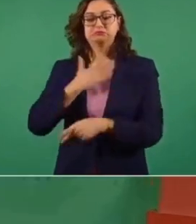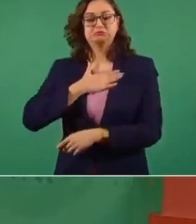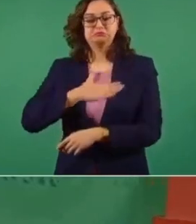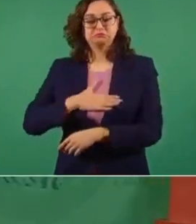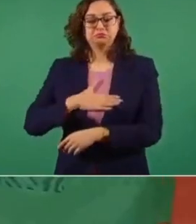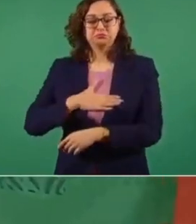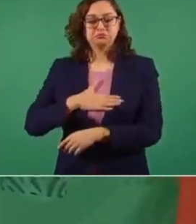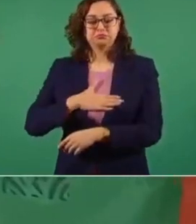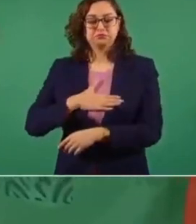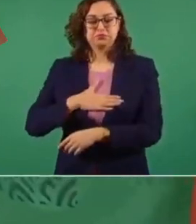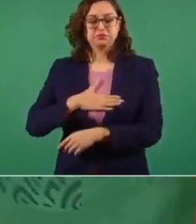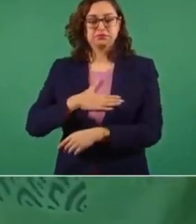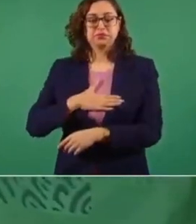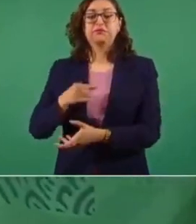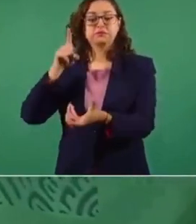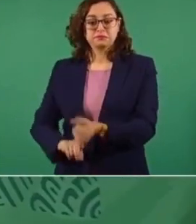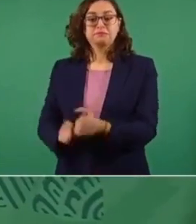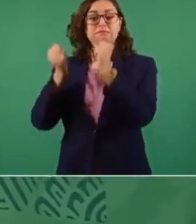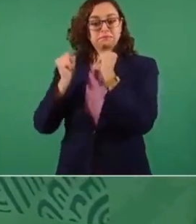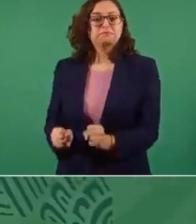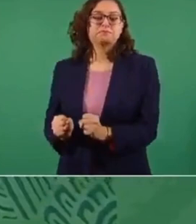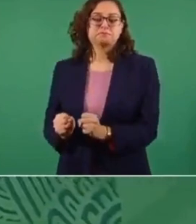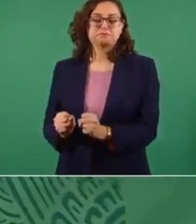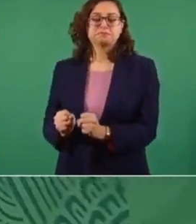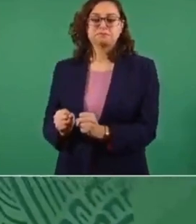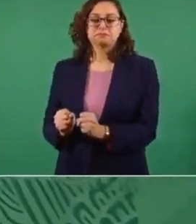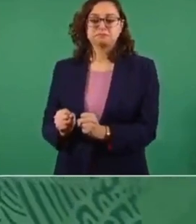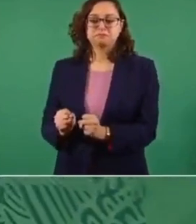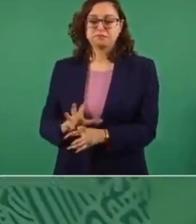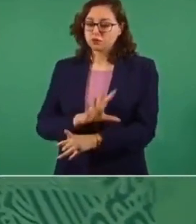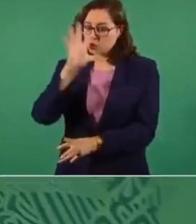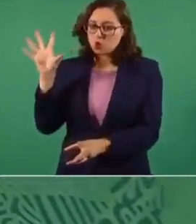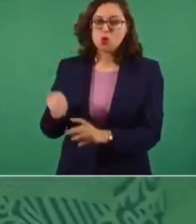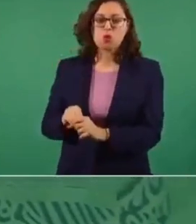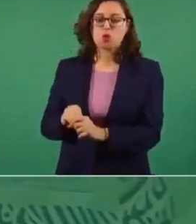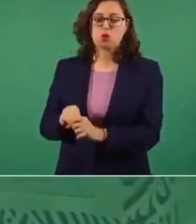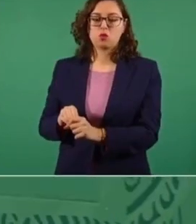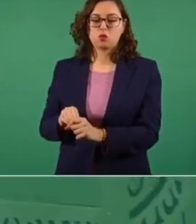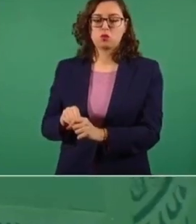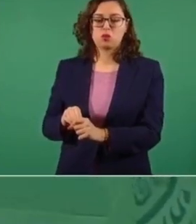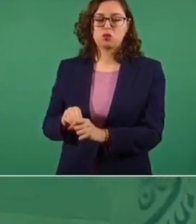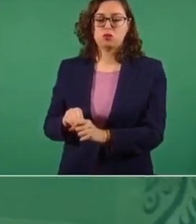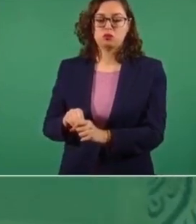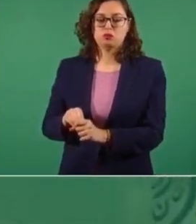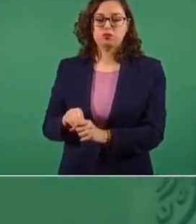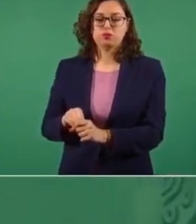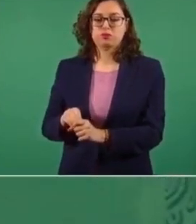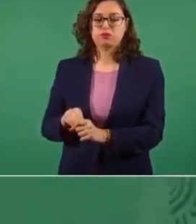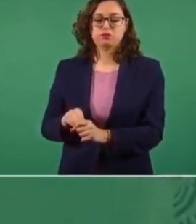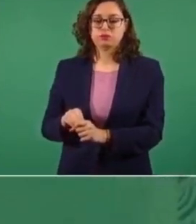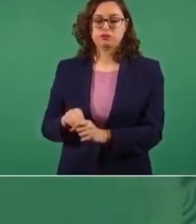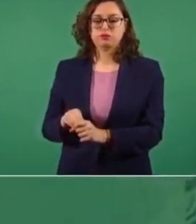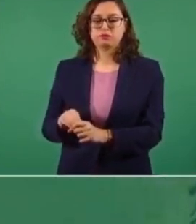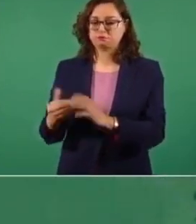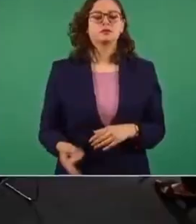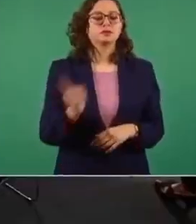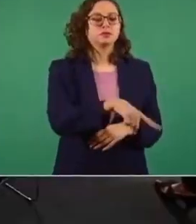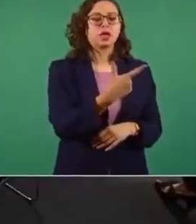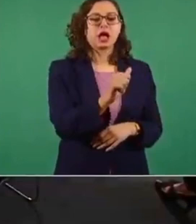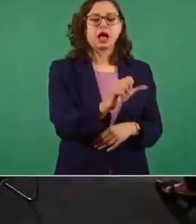va a llevar la garantía de que va a entregarse completo.